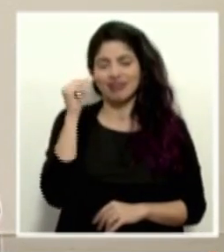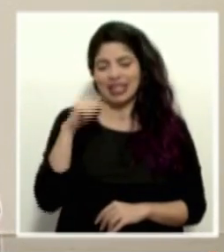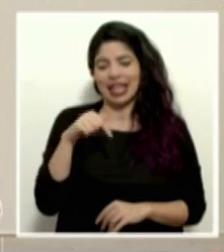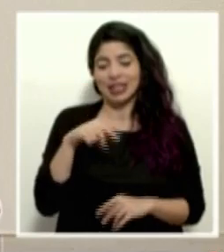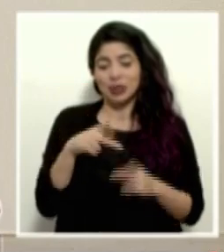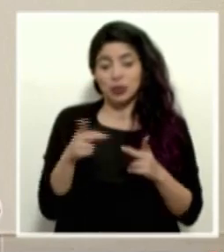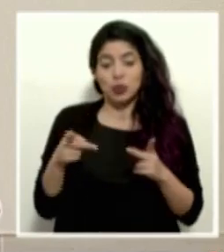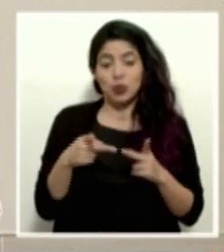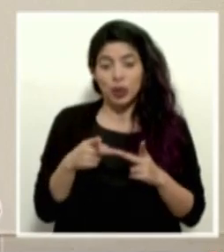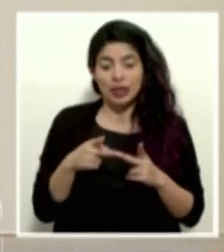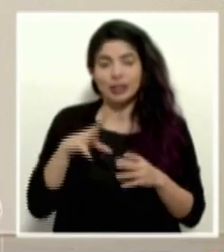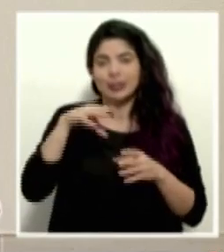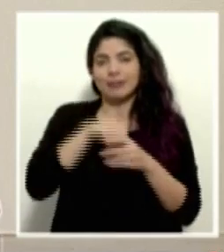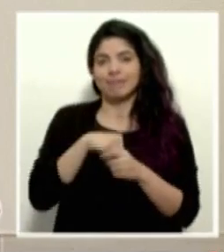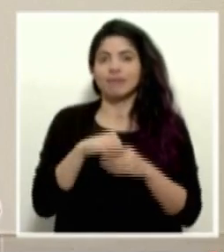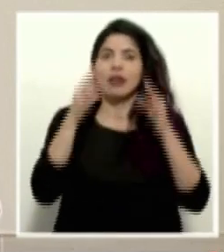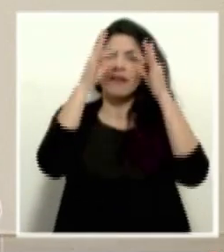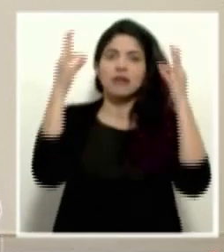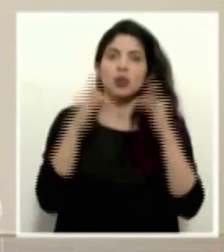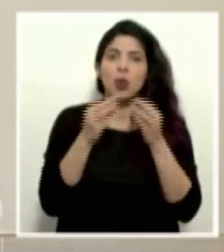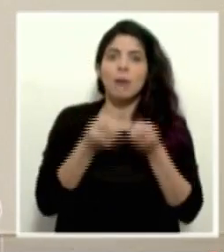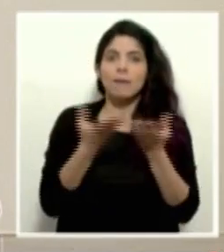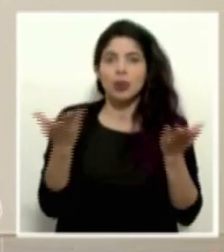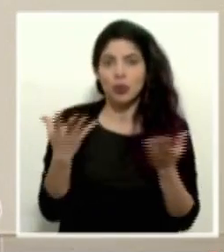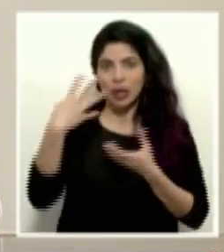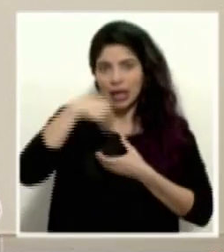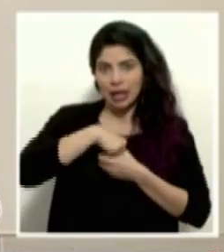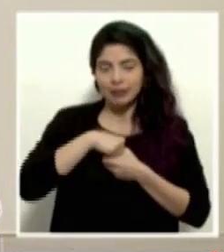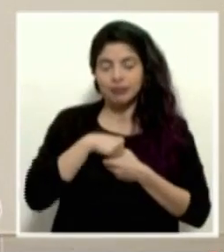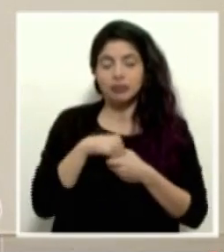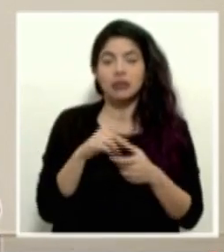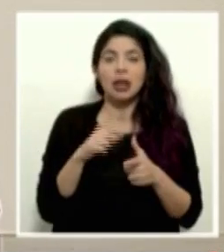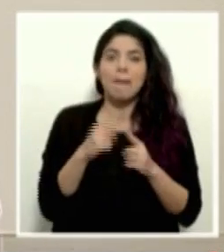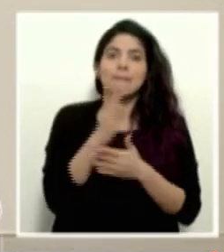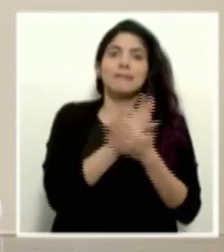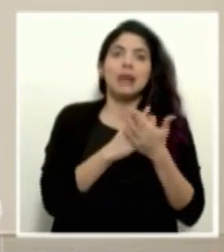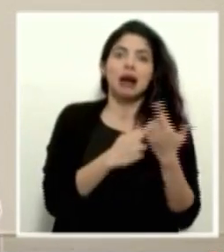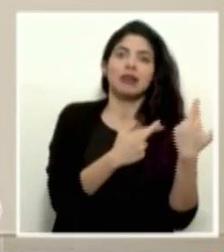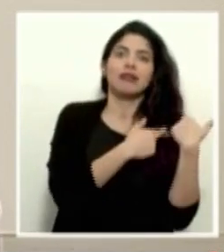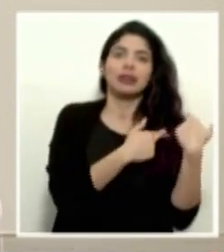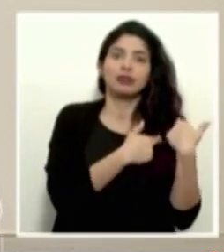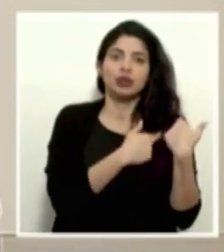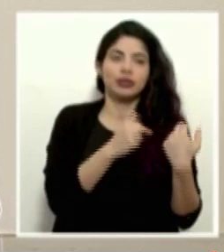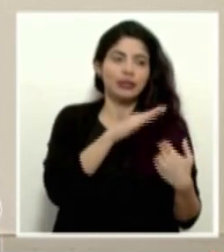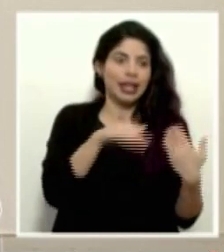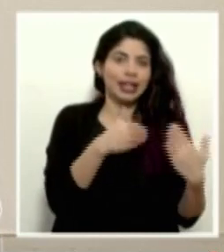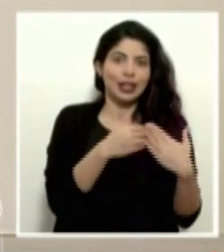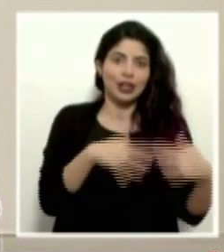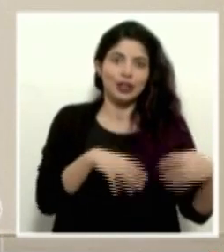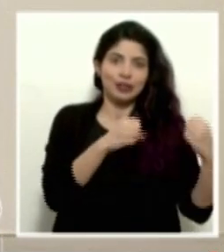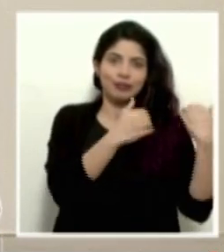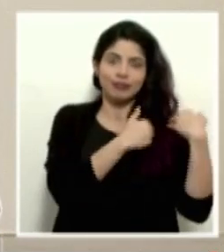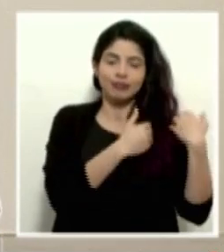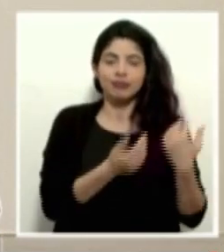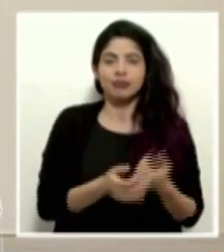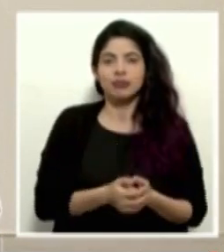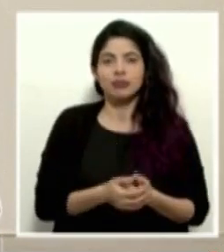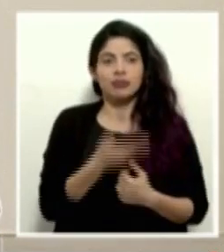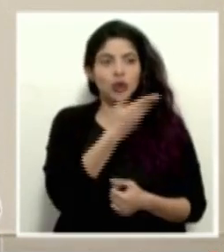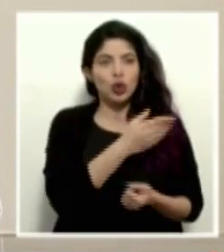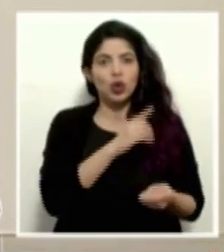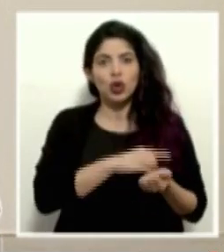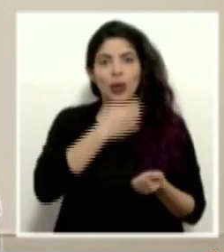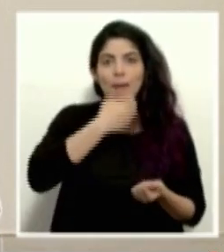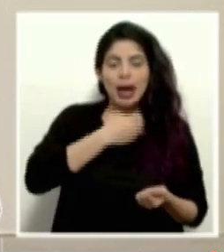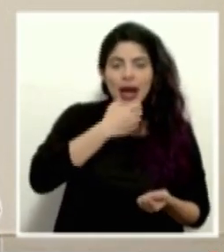conlleva eventualmente ser figura pública y eso es parte de la responsabilidad con que corremos, tanto el